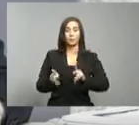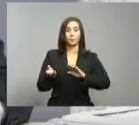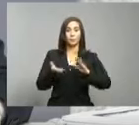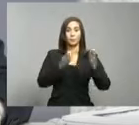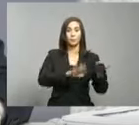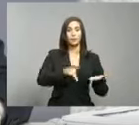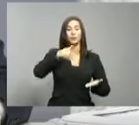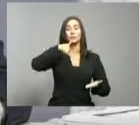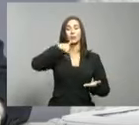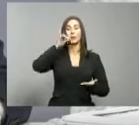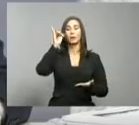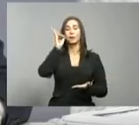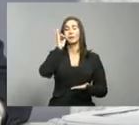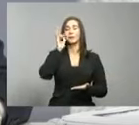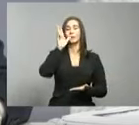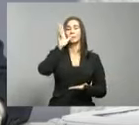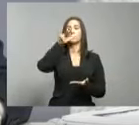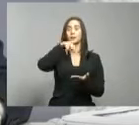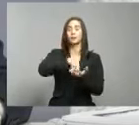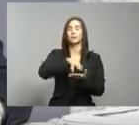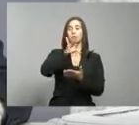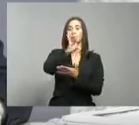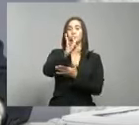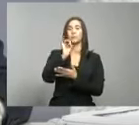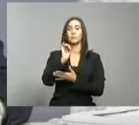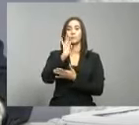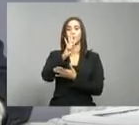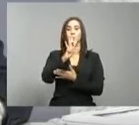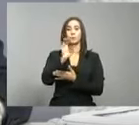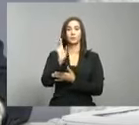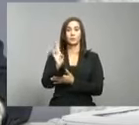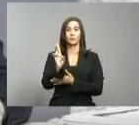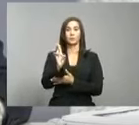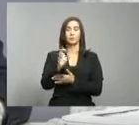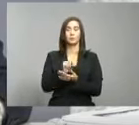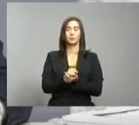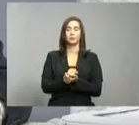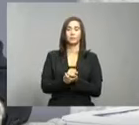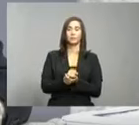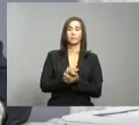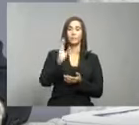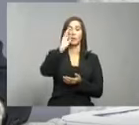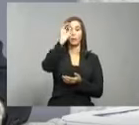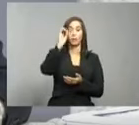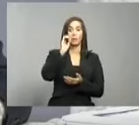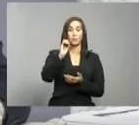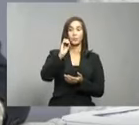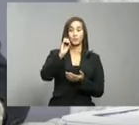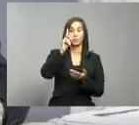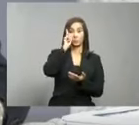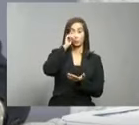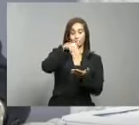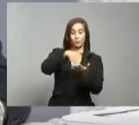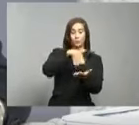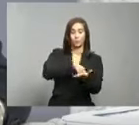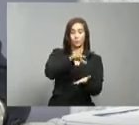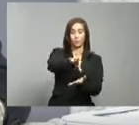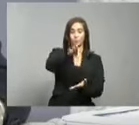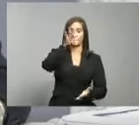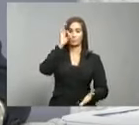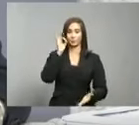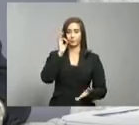ayer, 3.847. La tasa de letalidad por millón de habitantes a nivel global